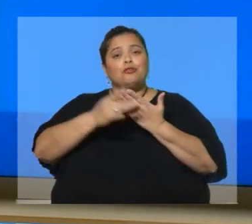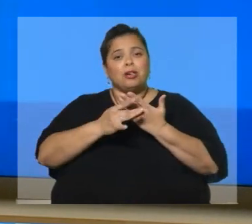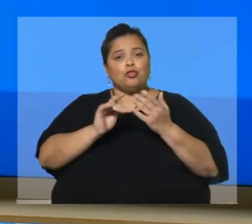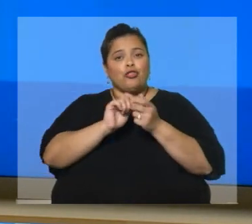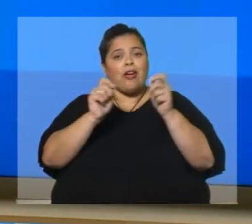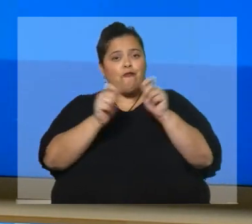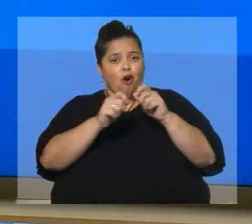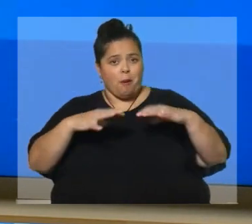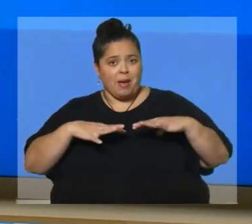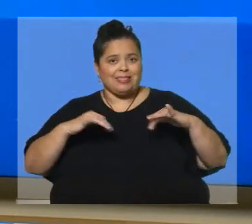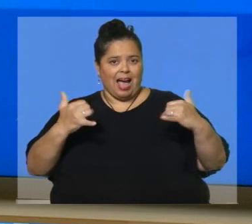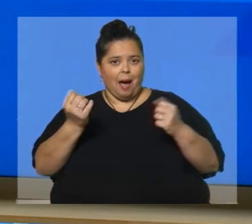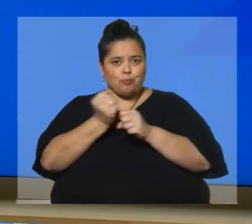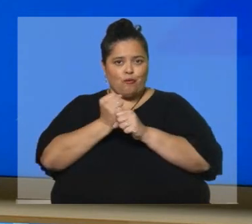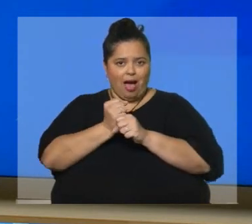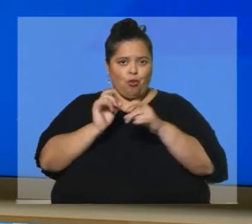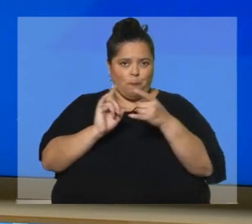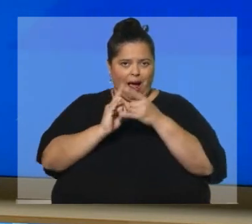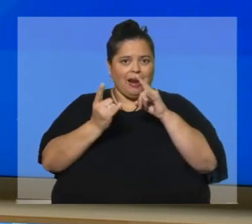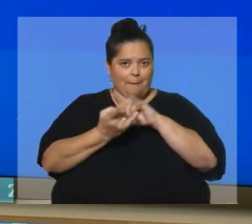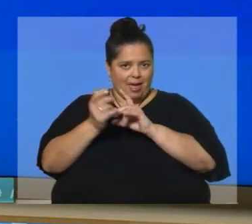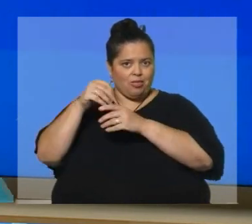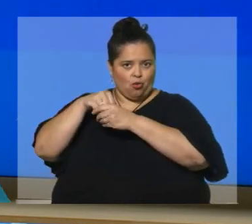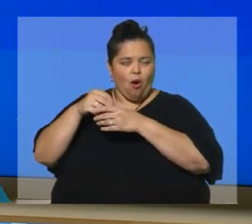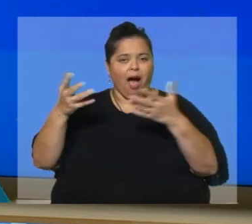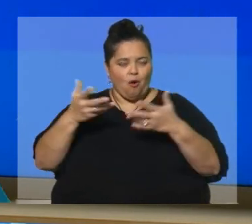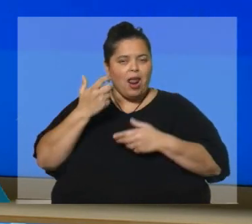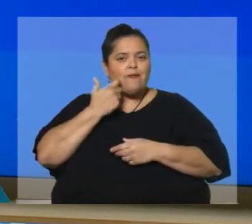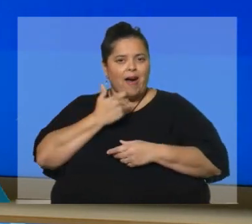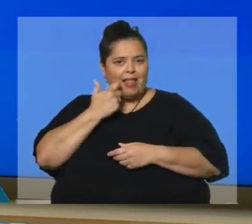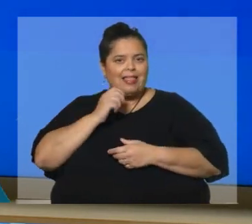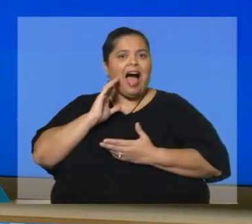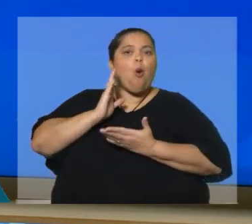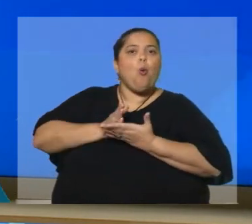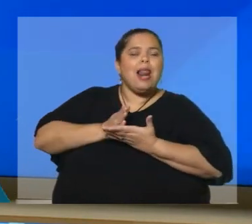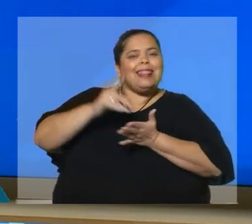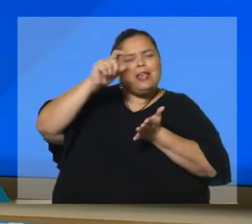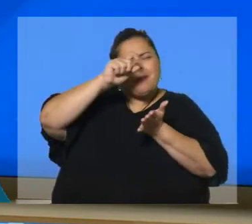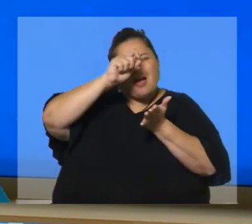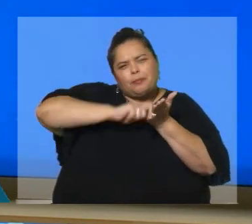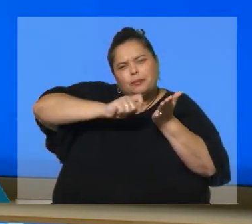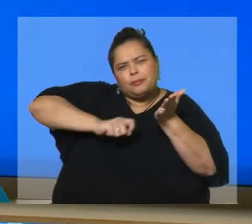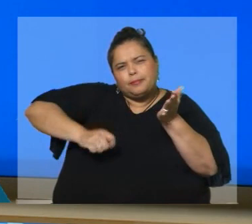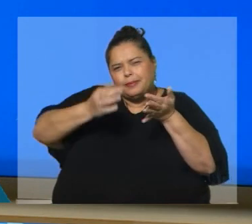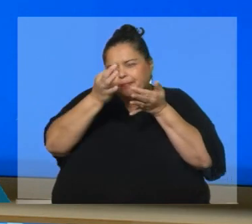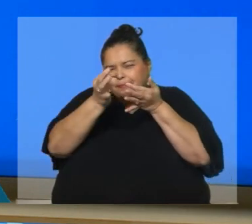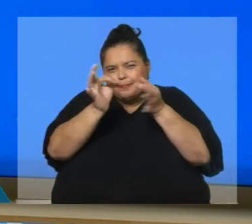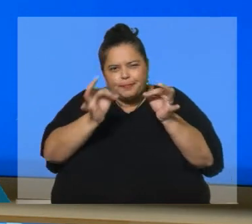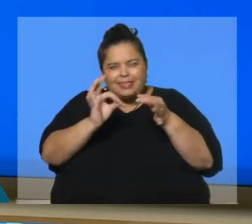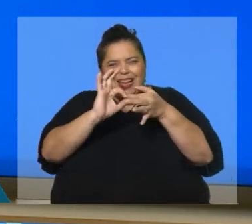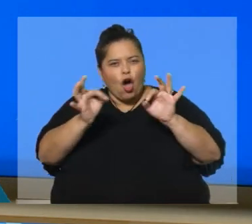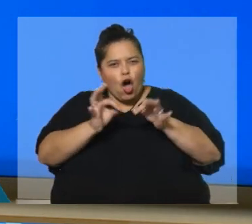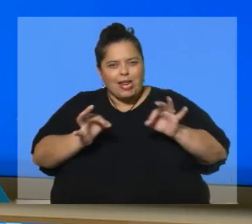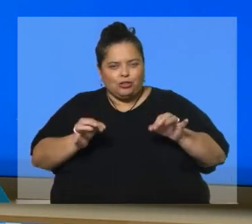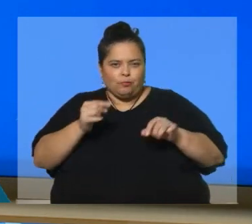social, que al final se aprobó en el Parlamento y ahora falta la última redacción, digamos, en lo que van a trabajar precisamente